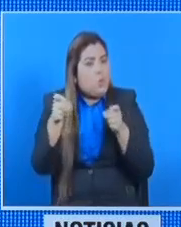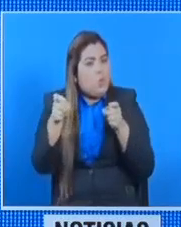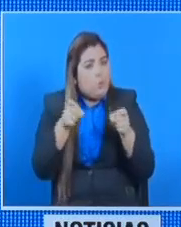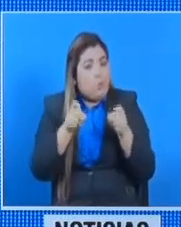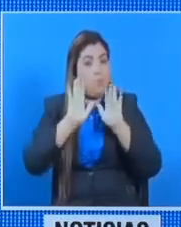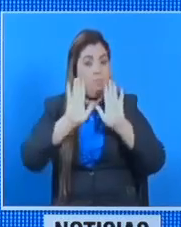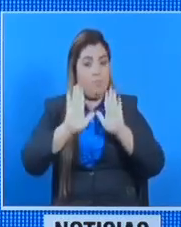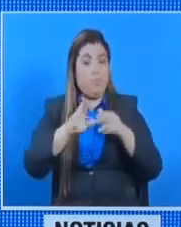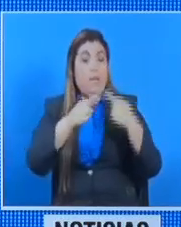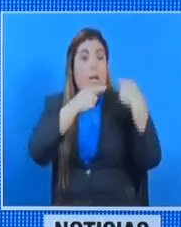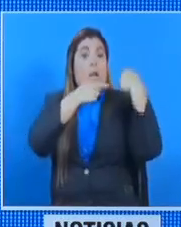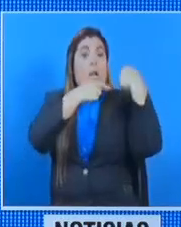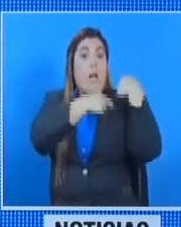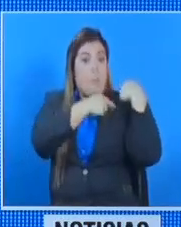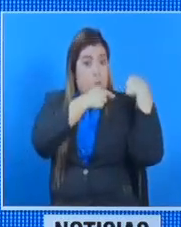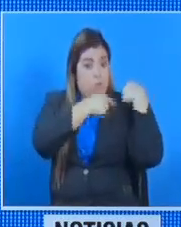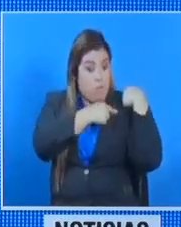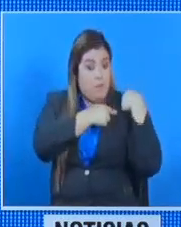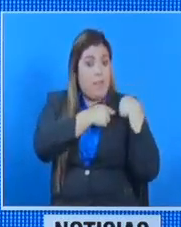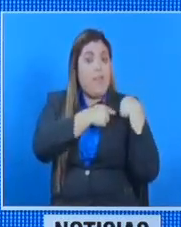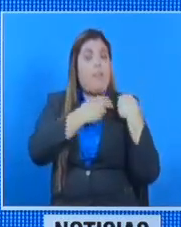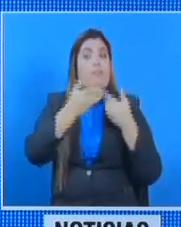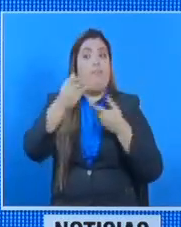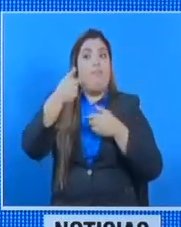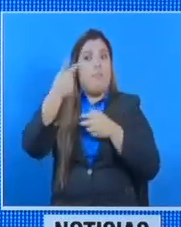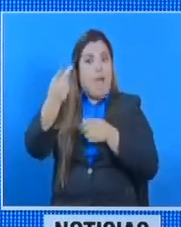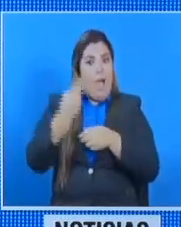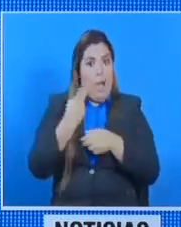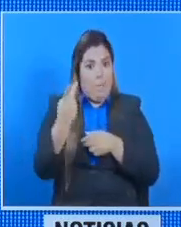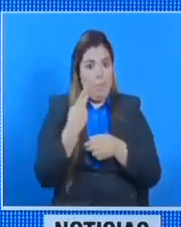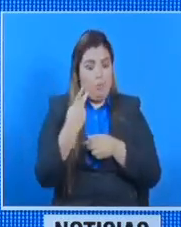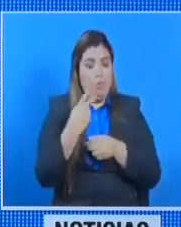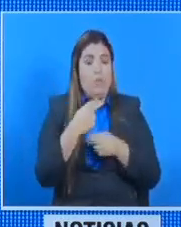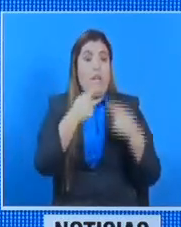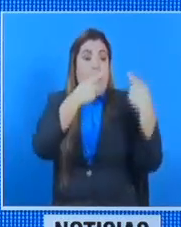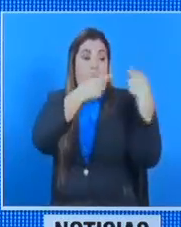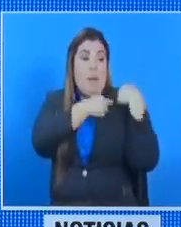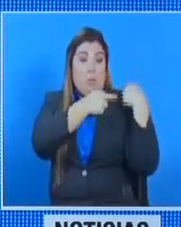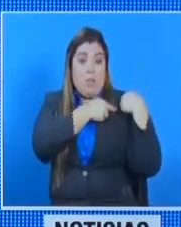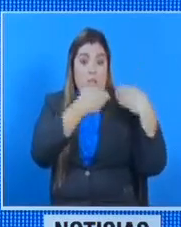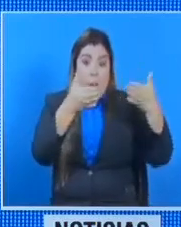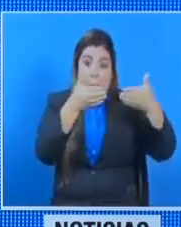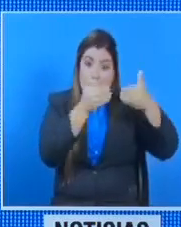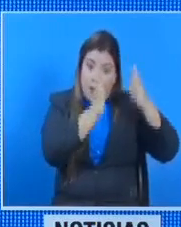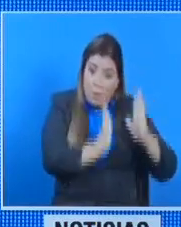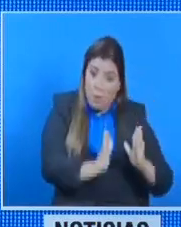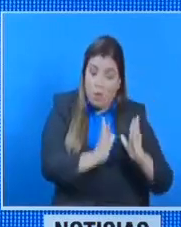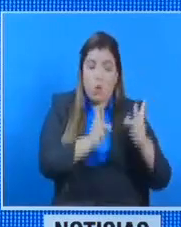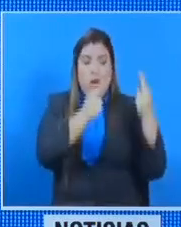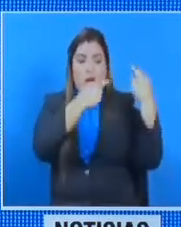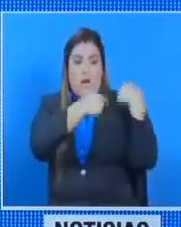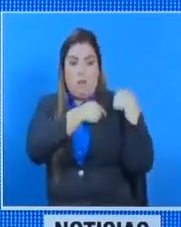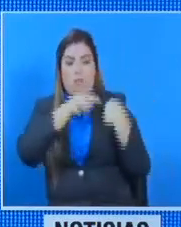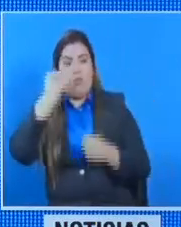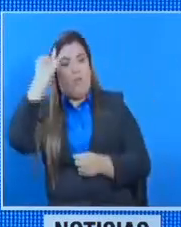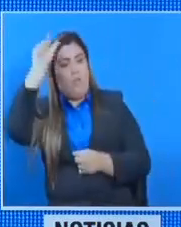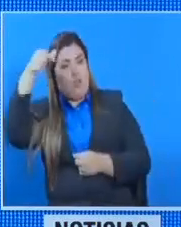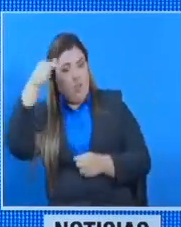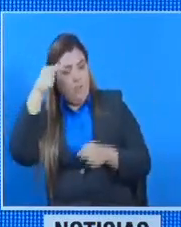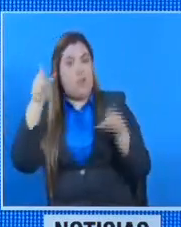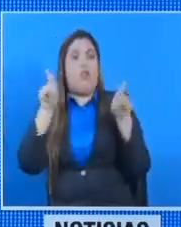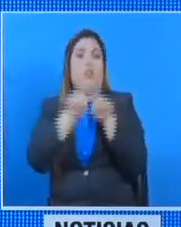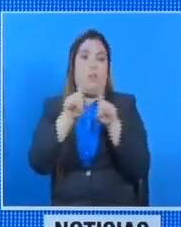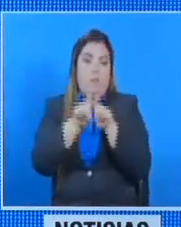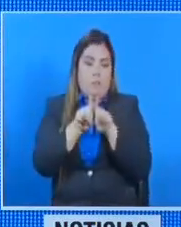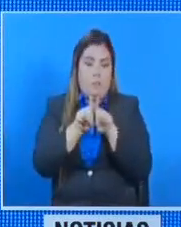de una responsabilidad compartida de toda la sociedad, ya que pasaremos del